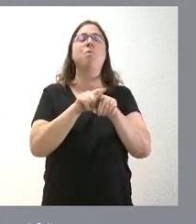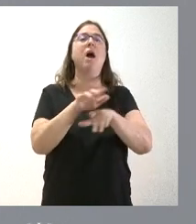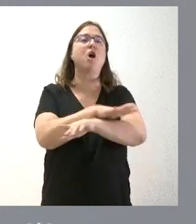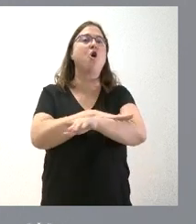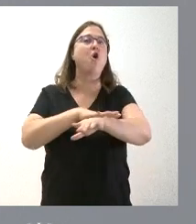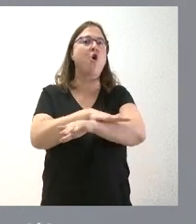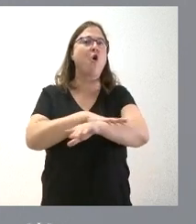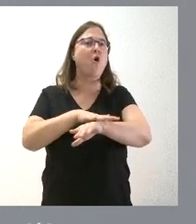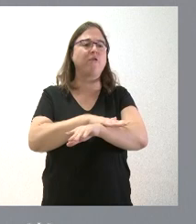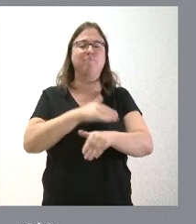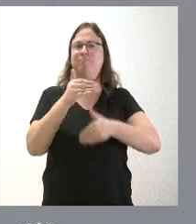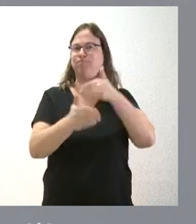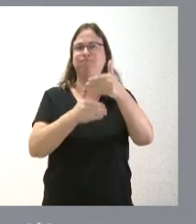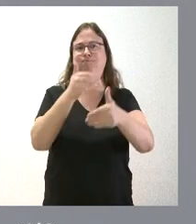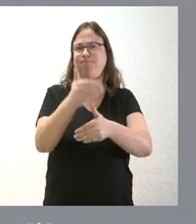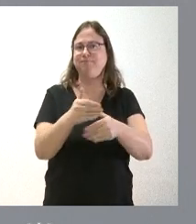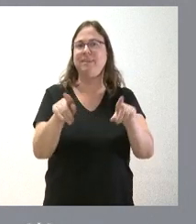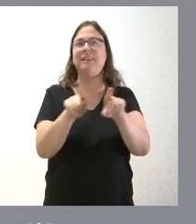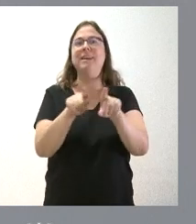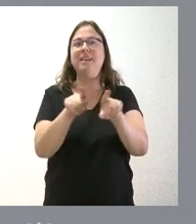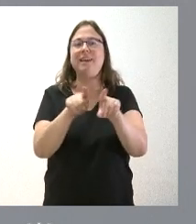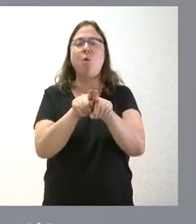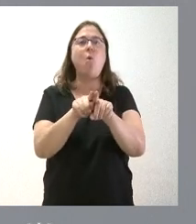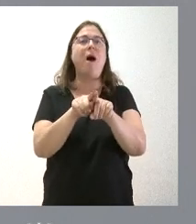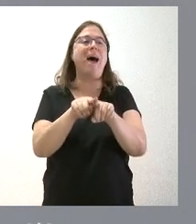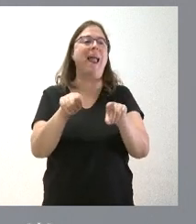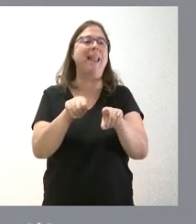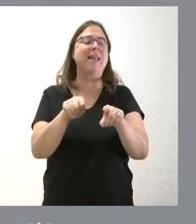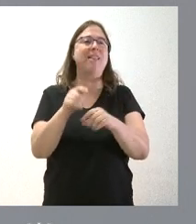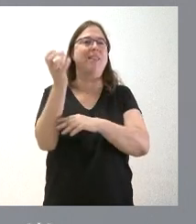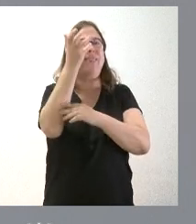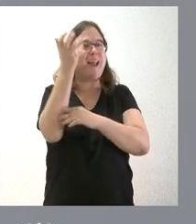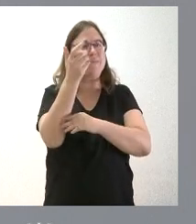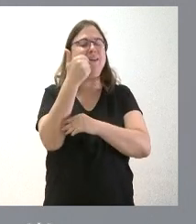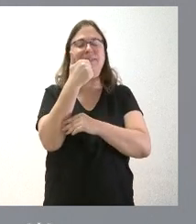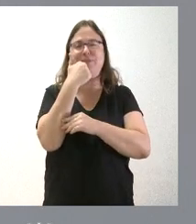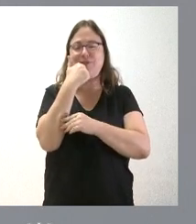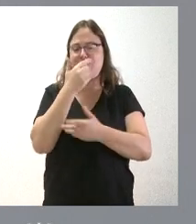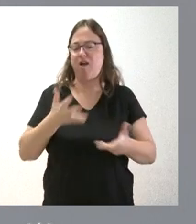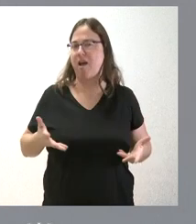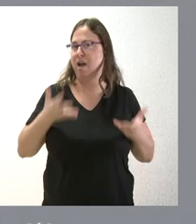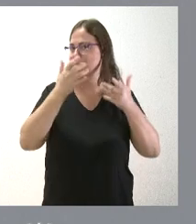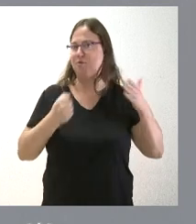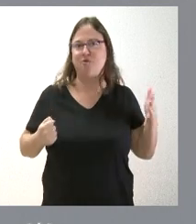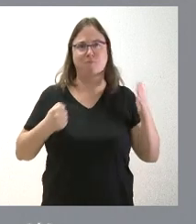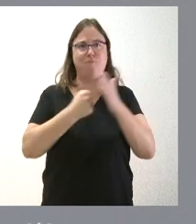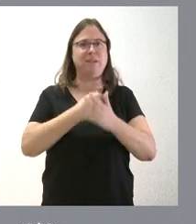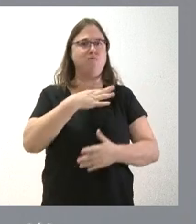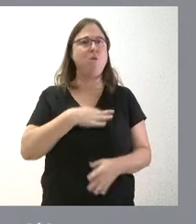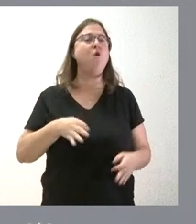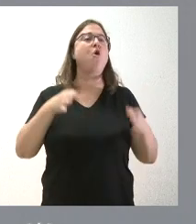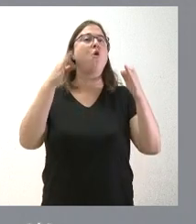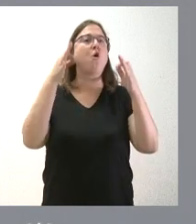de forma precipitada de esas térmicas y que, lógicamente, la situación económica lleva a que prestemos el máximo apoyo del que seamos capaces, que es justo